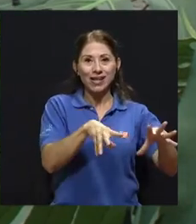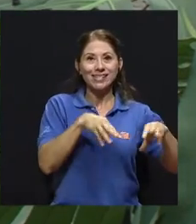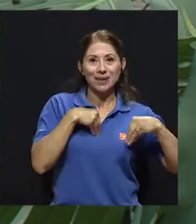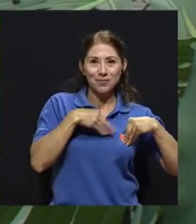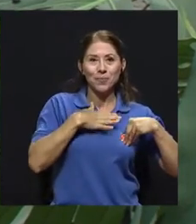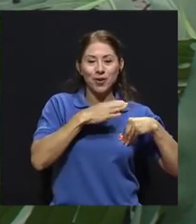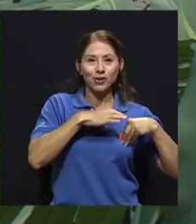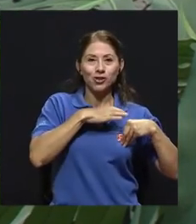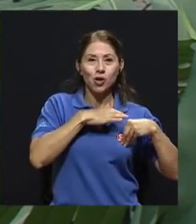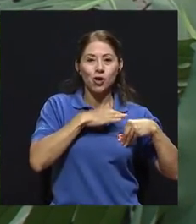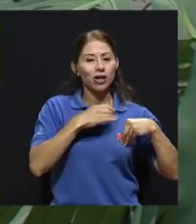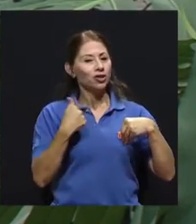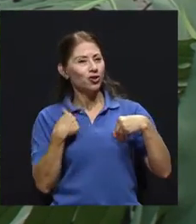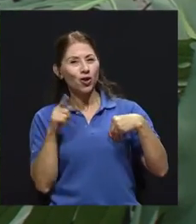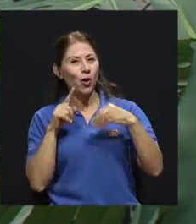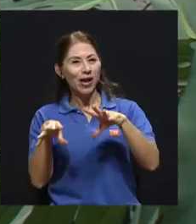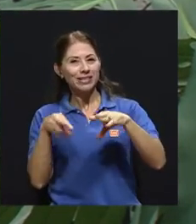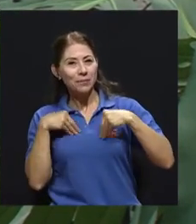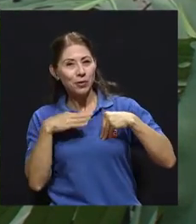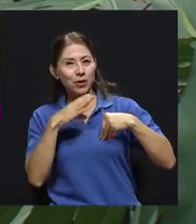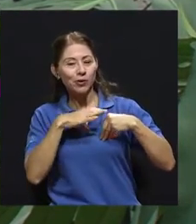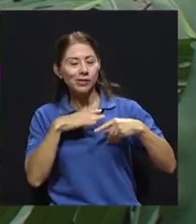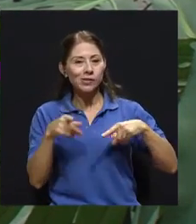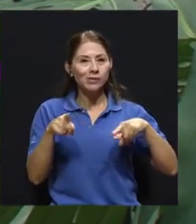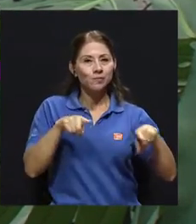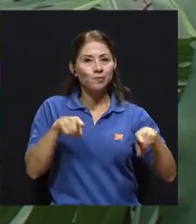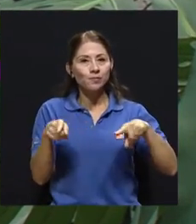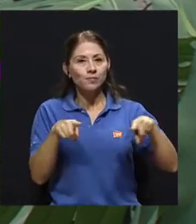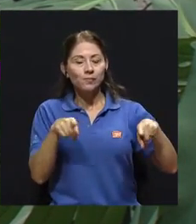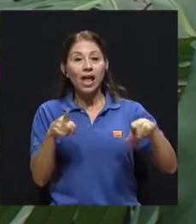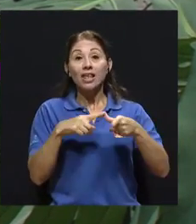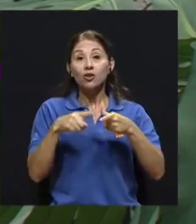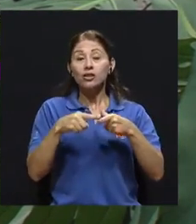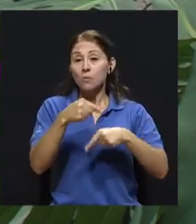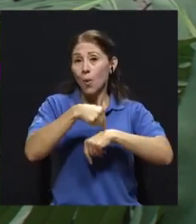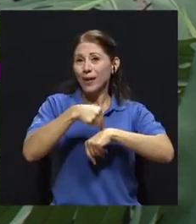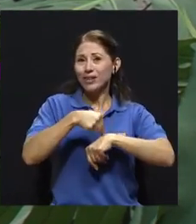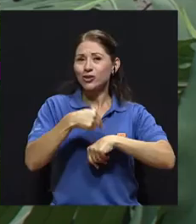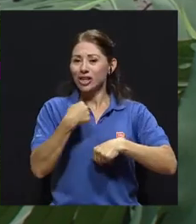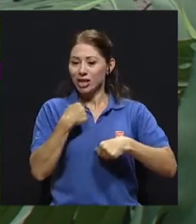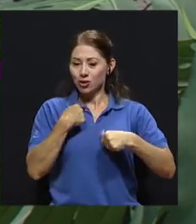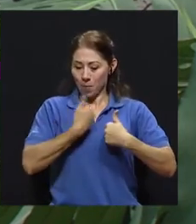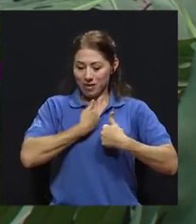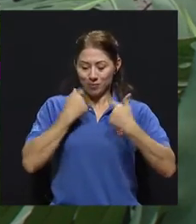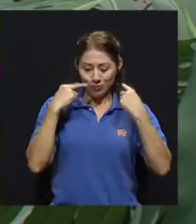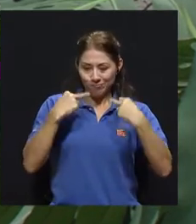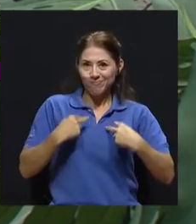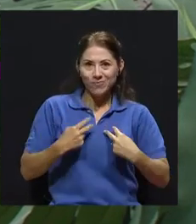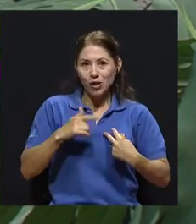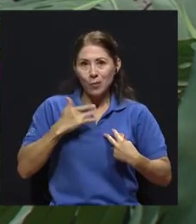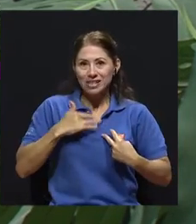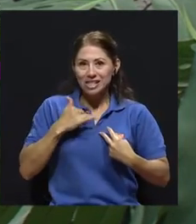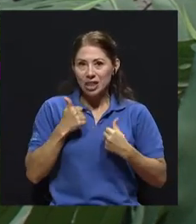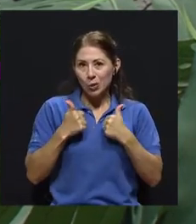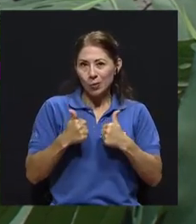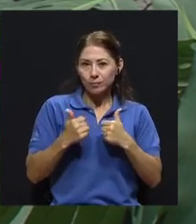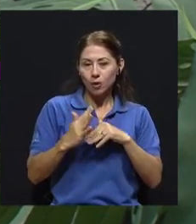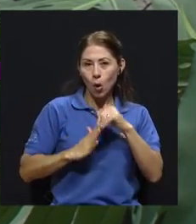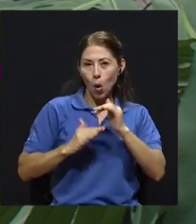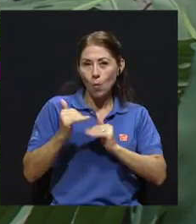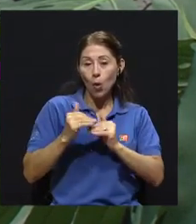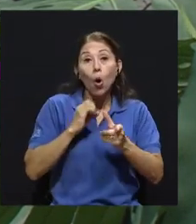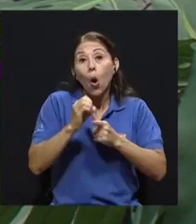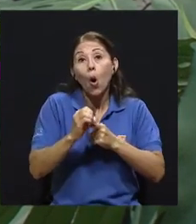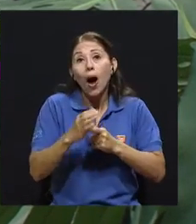Entonces, en los momentos en que yo no me siento cómodo o viene alguna situación médica y se me dice,